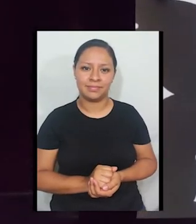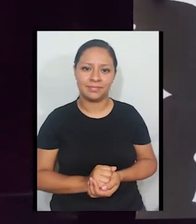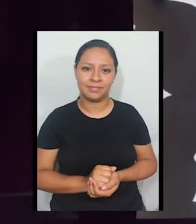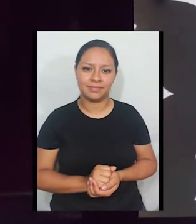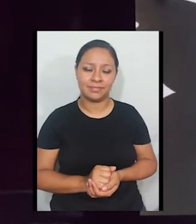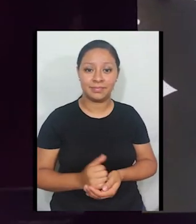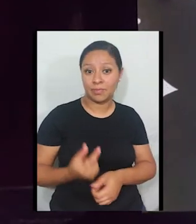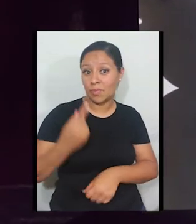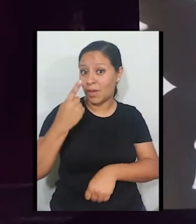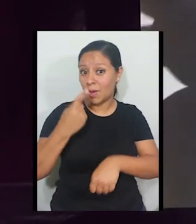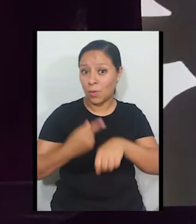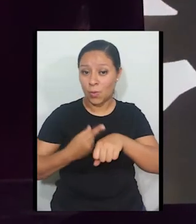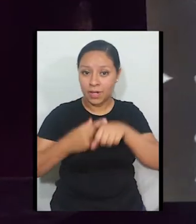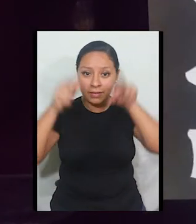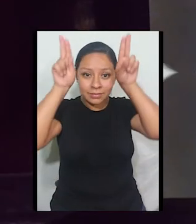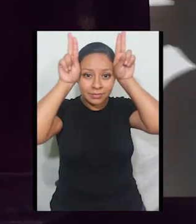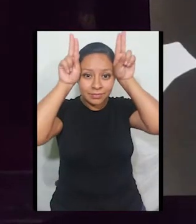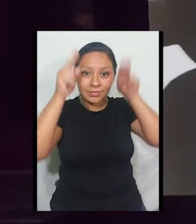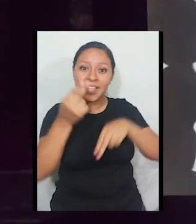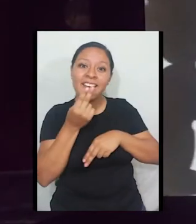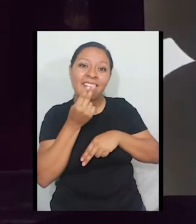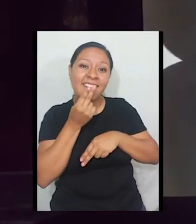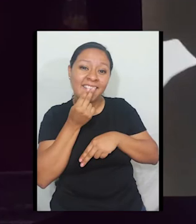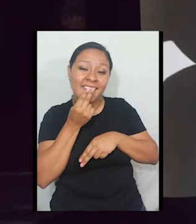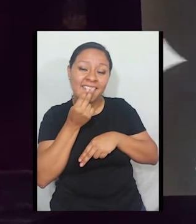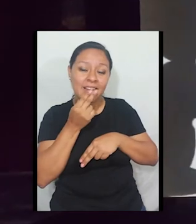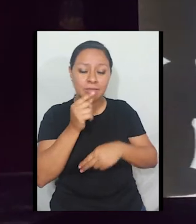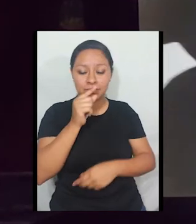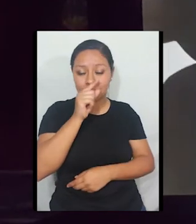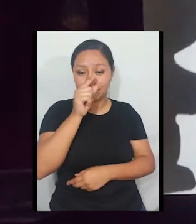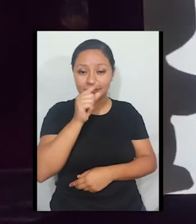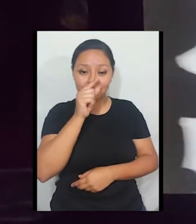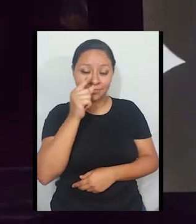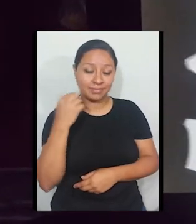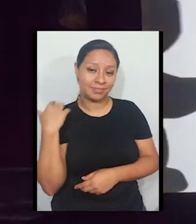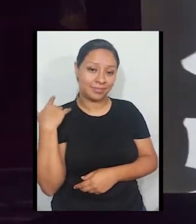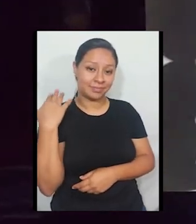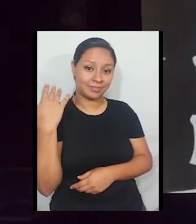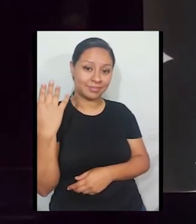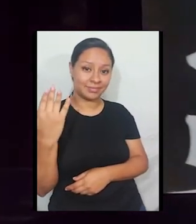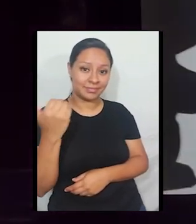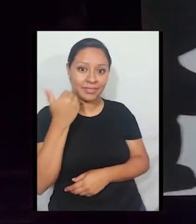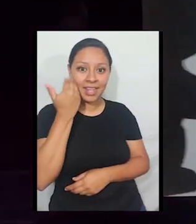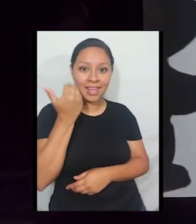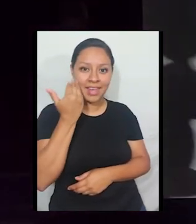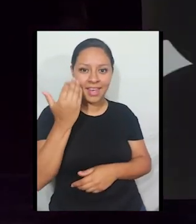Había una vez una liebre vanidosa que creía ser la más rápida del mundo